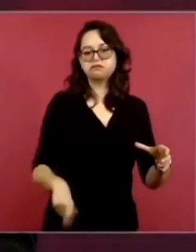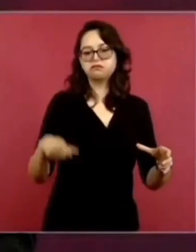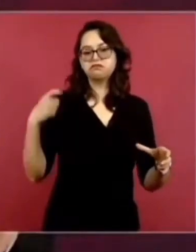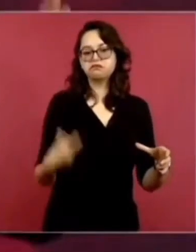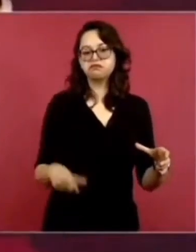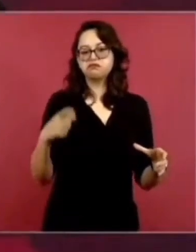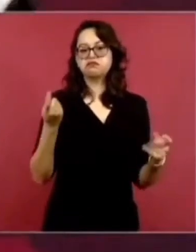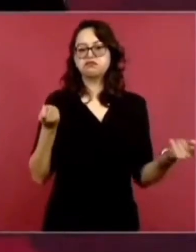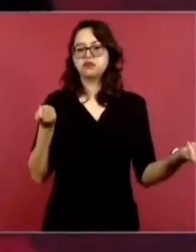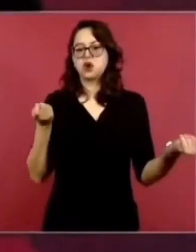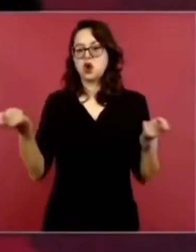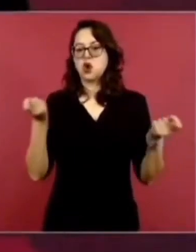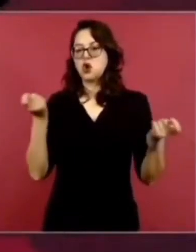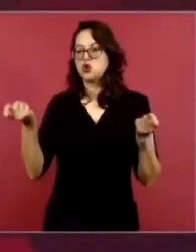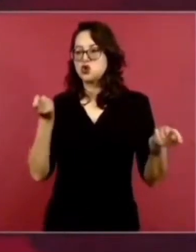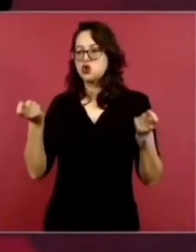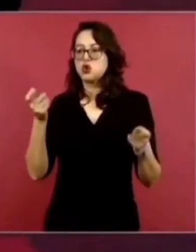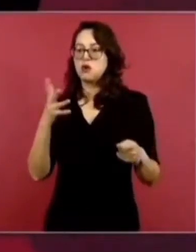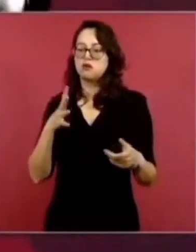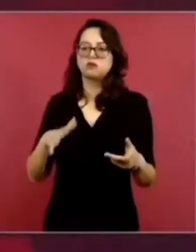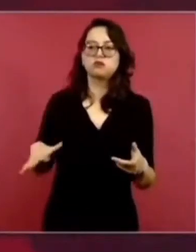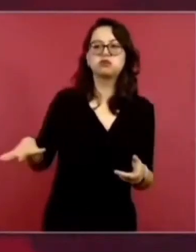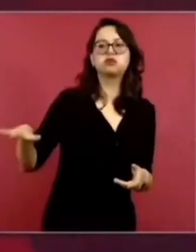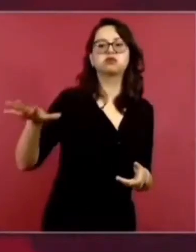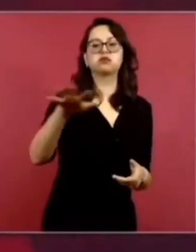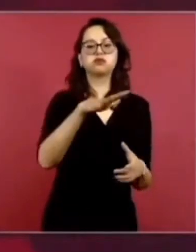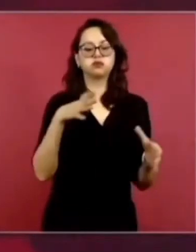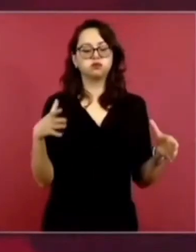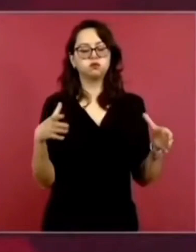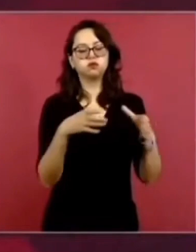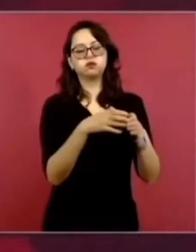La un gobierno de una minoría.